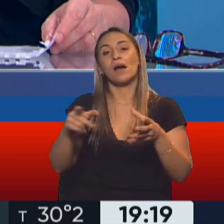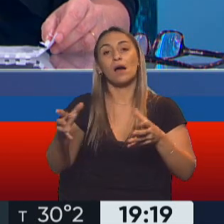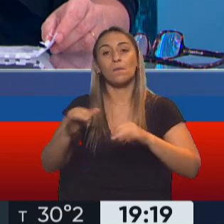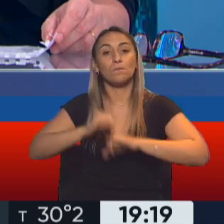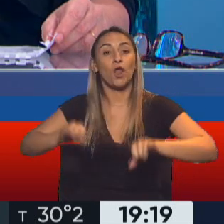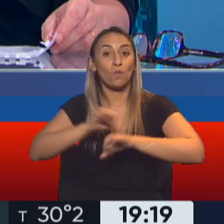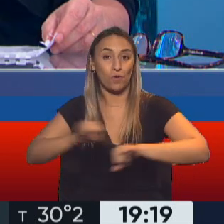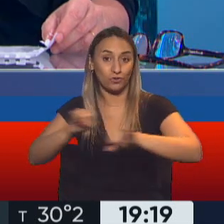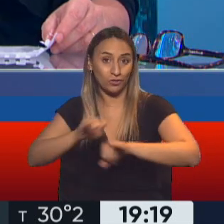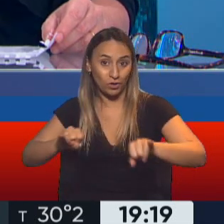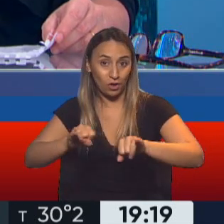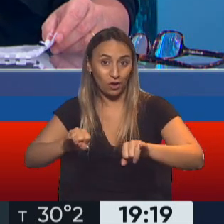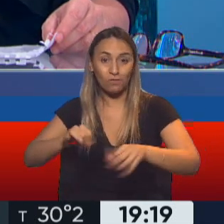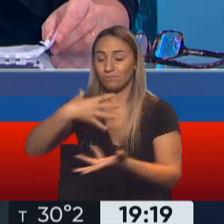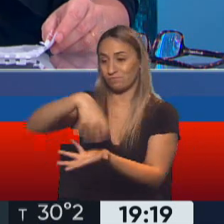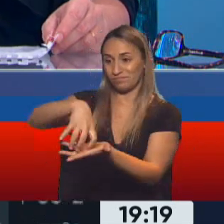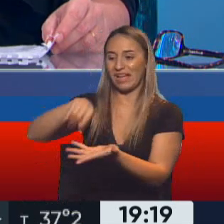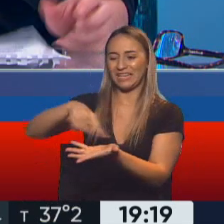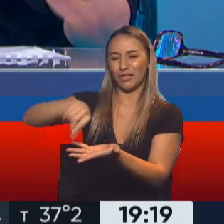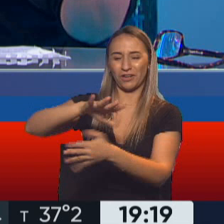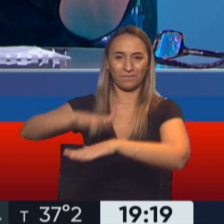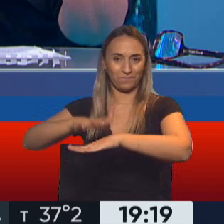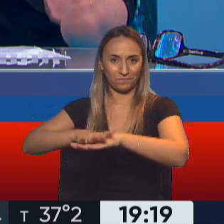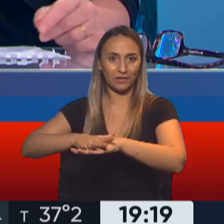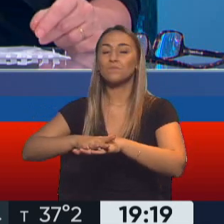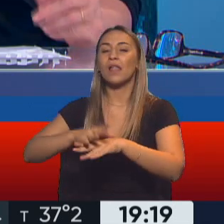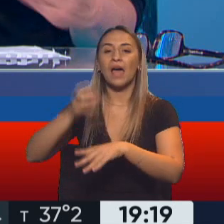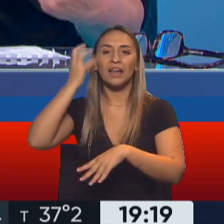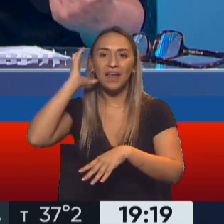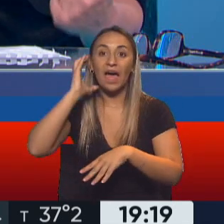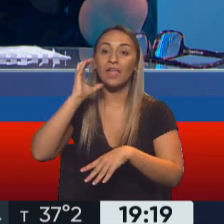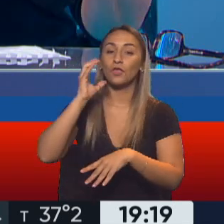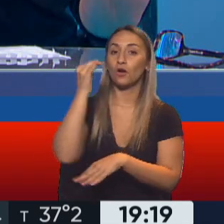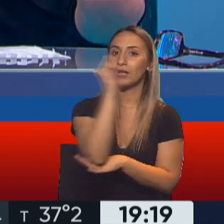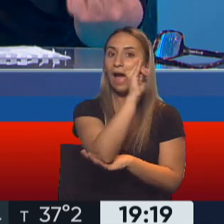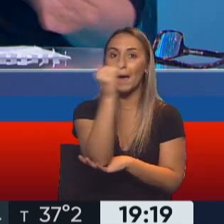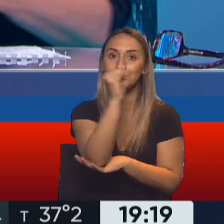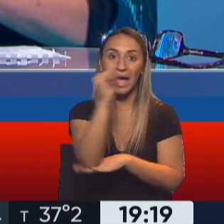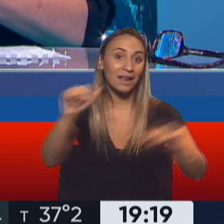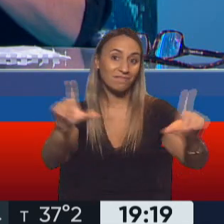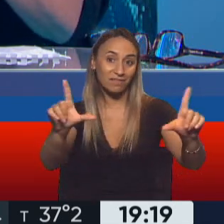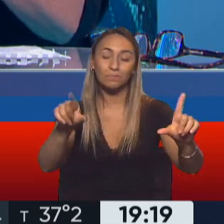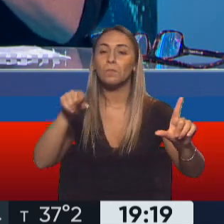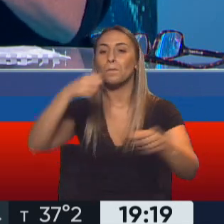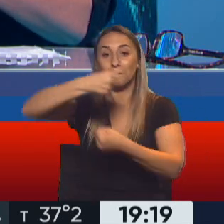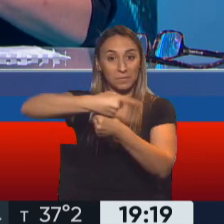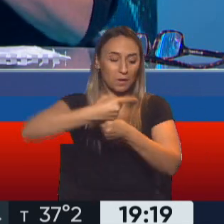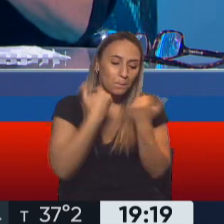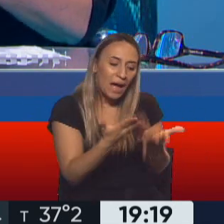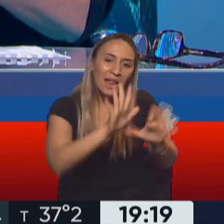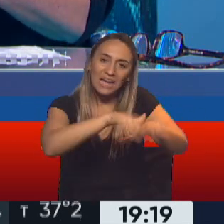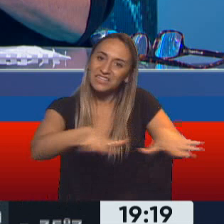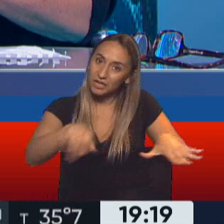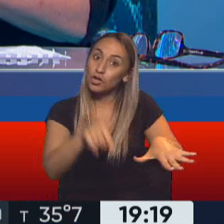que van a operar la radio, van a operar las cámaras de televisión que van a estar al servicio en principio de chicos y chicas